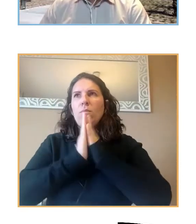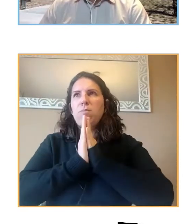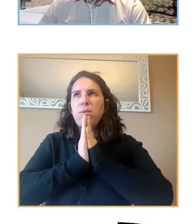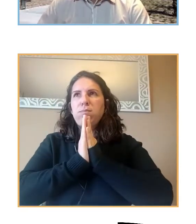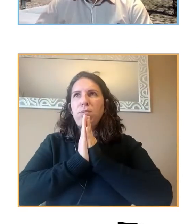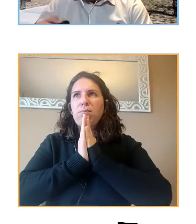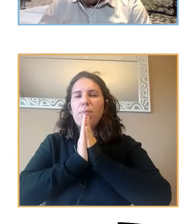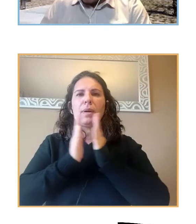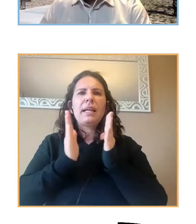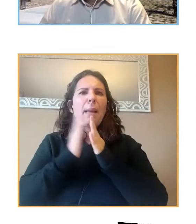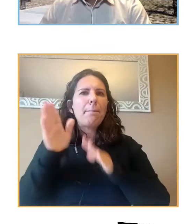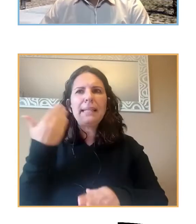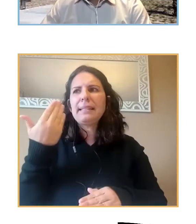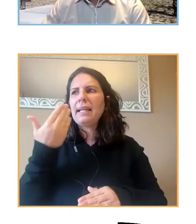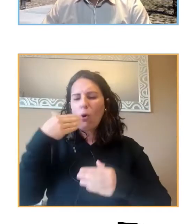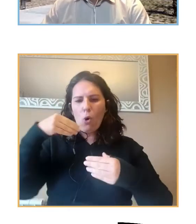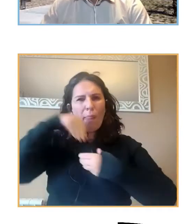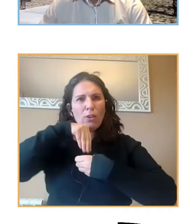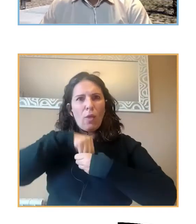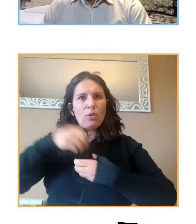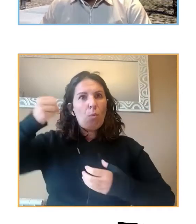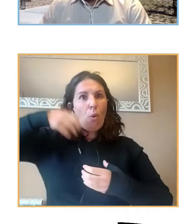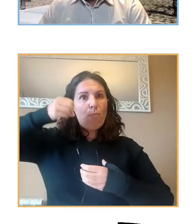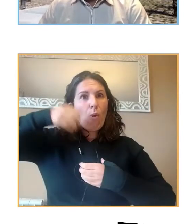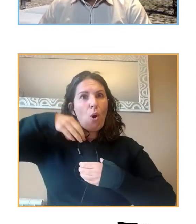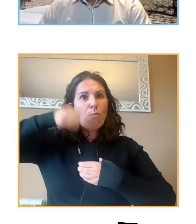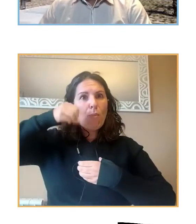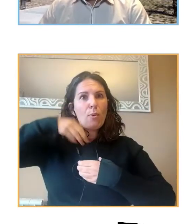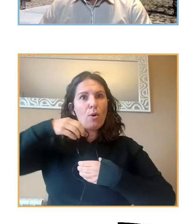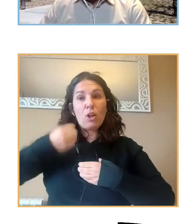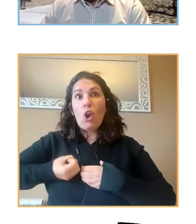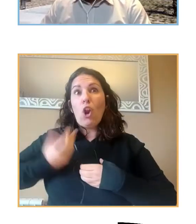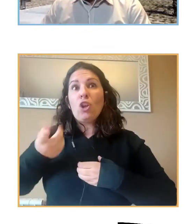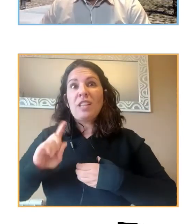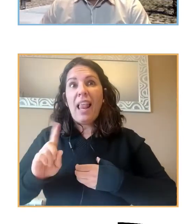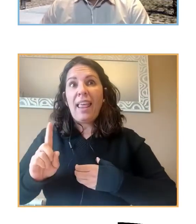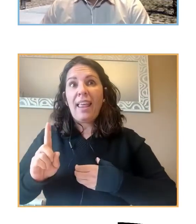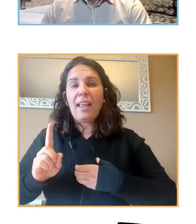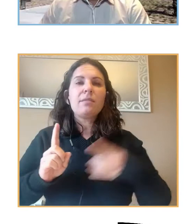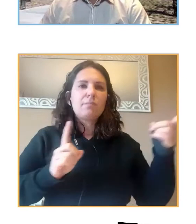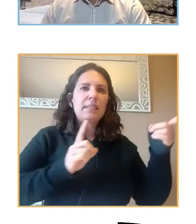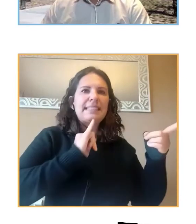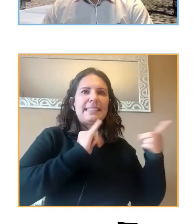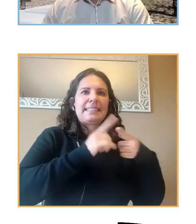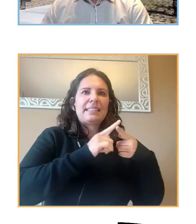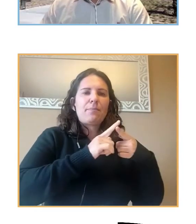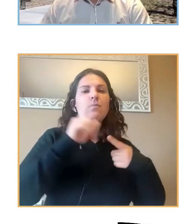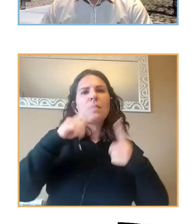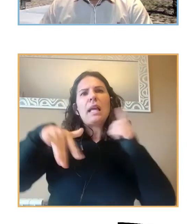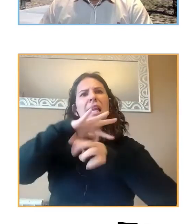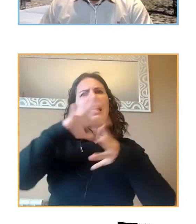y vivirlo y adentro entonces por eso no sale todo como era de esperar la resiliencia también es un factor de protección